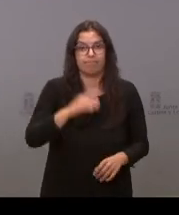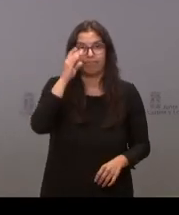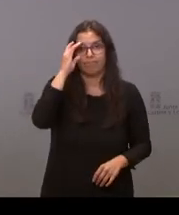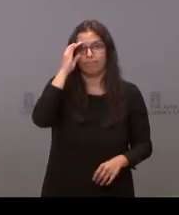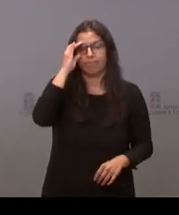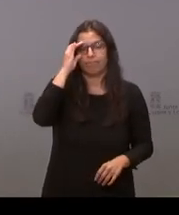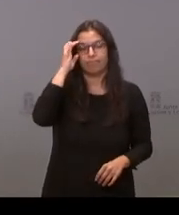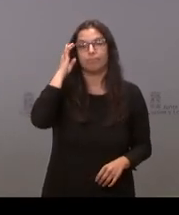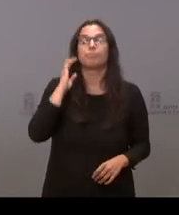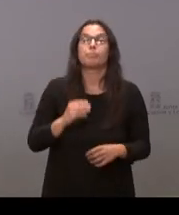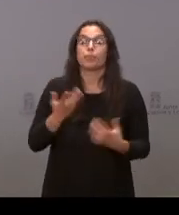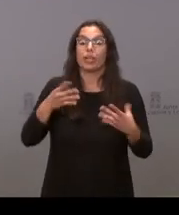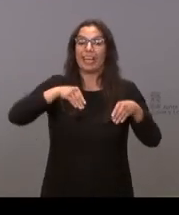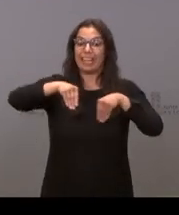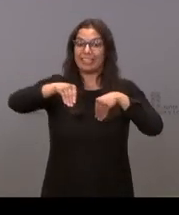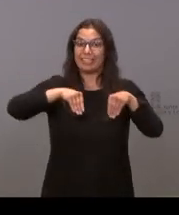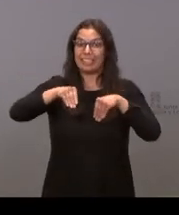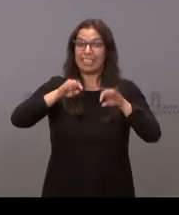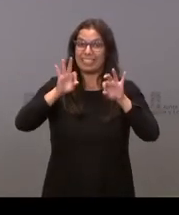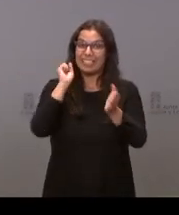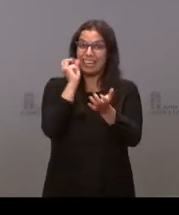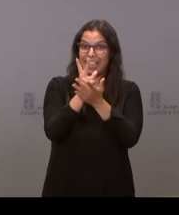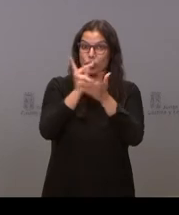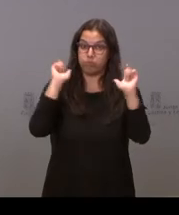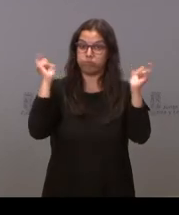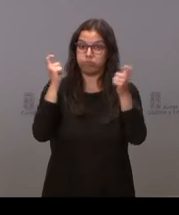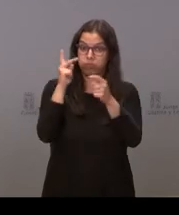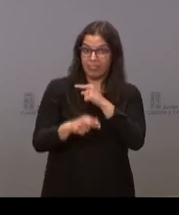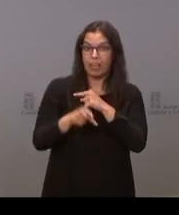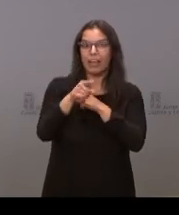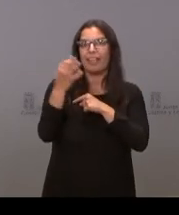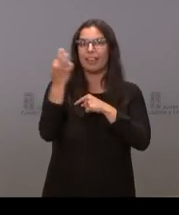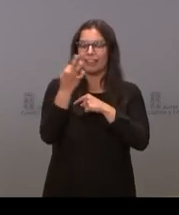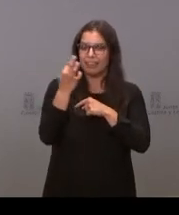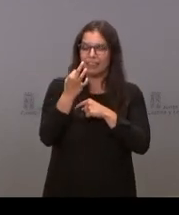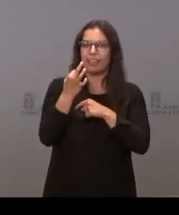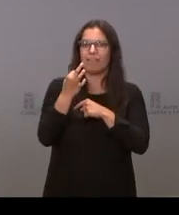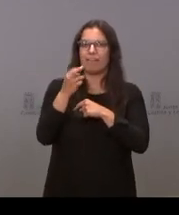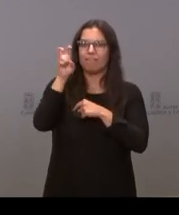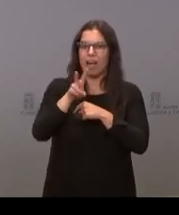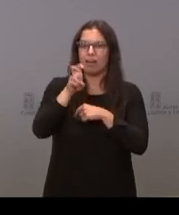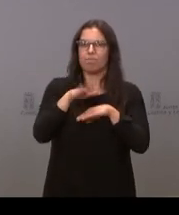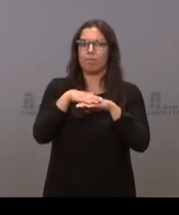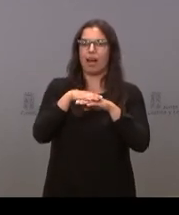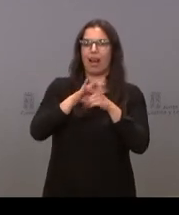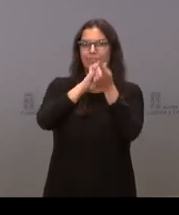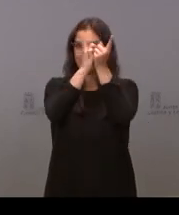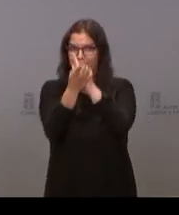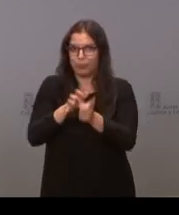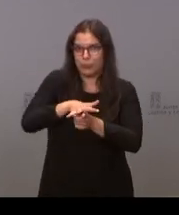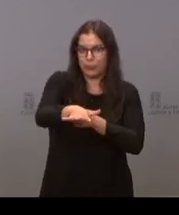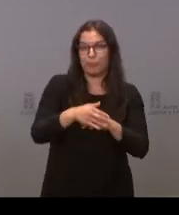estrategia del reto demográfico tiene que servir para cambiar esa inercia. Y ya, por último,